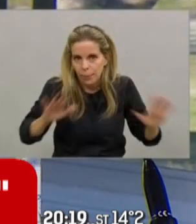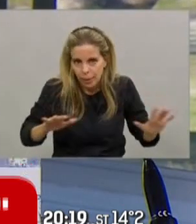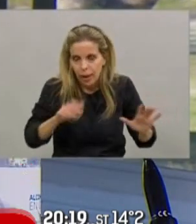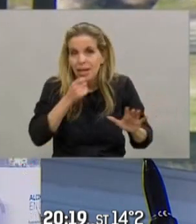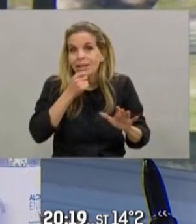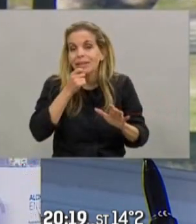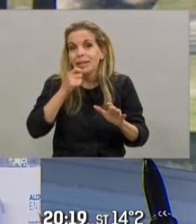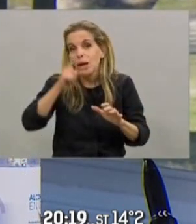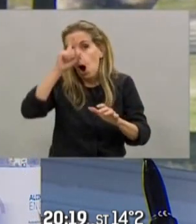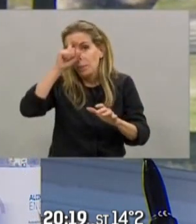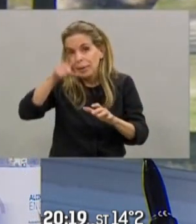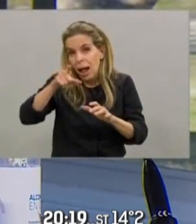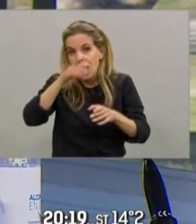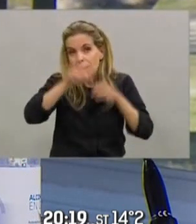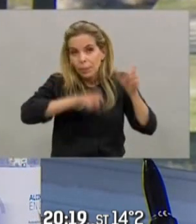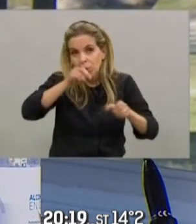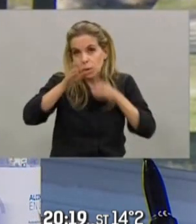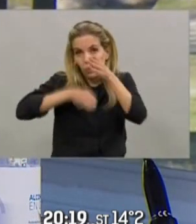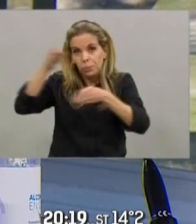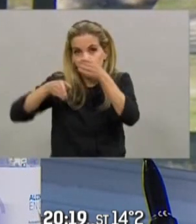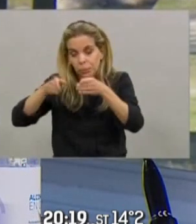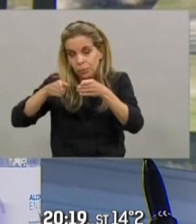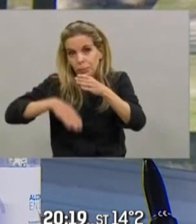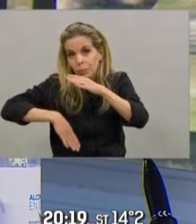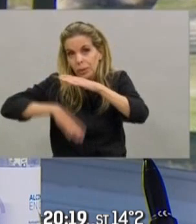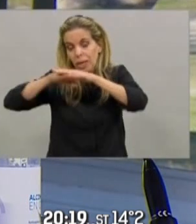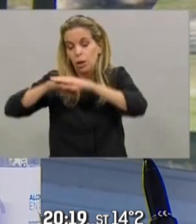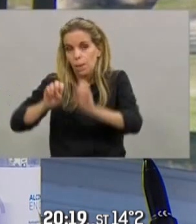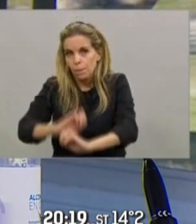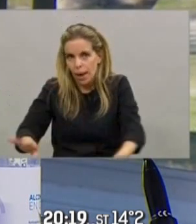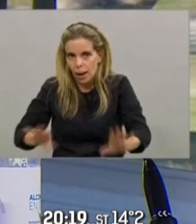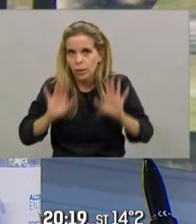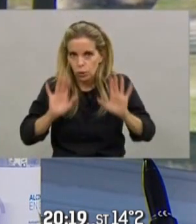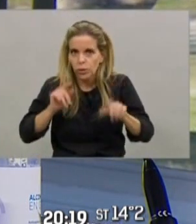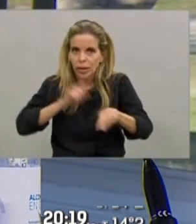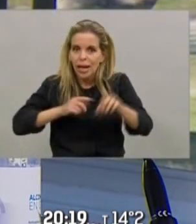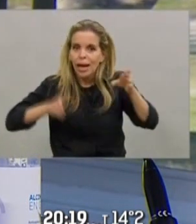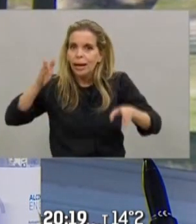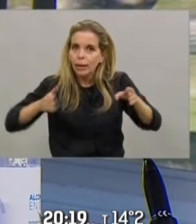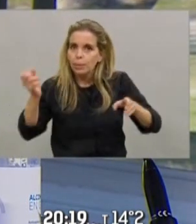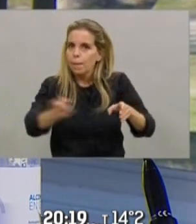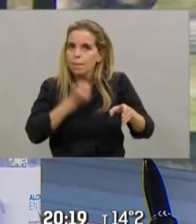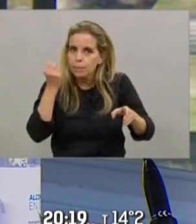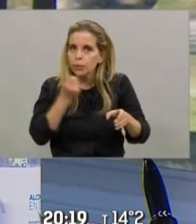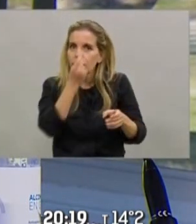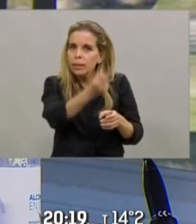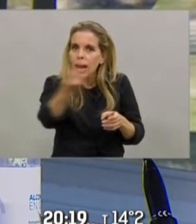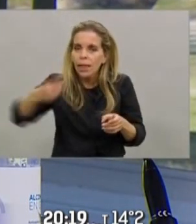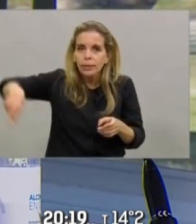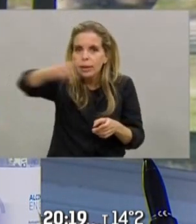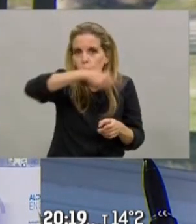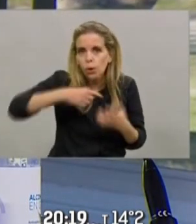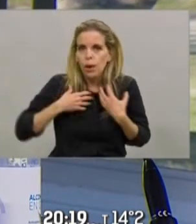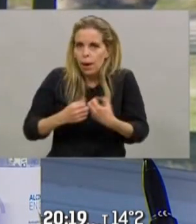Así que estamos en una etapa que va a depender muchísimo, pero muchísimo del esfuerzo de cada uno, muchísimo